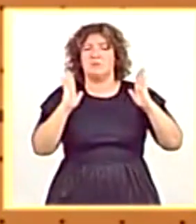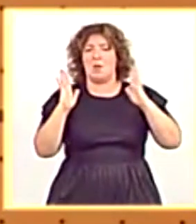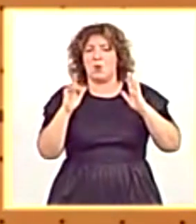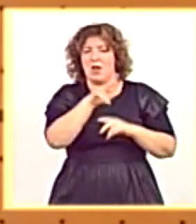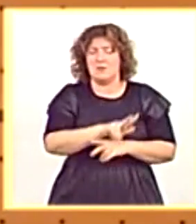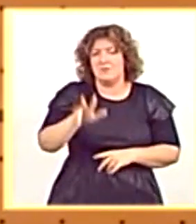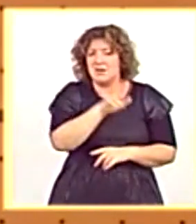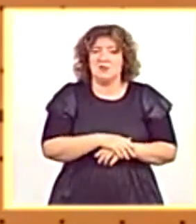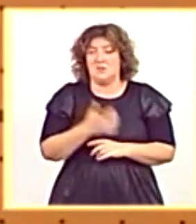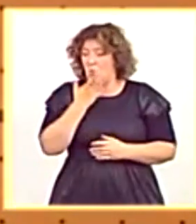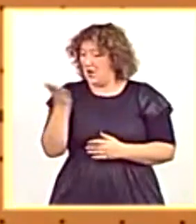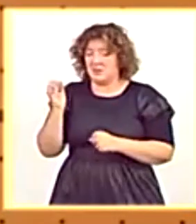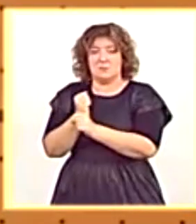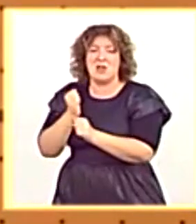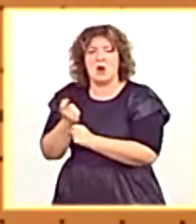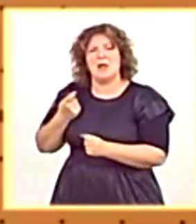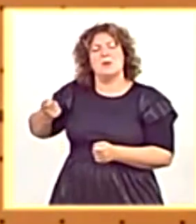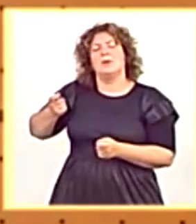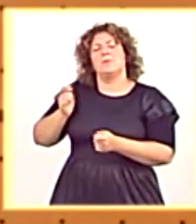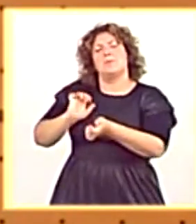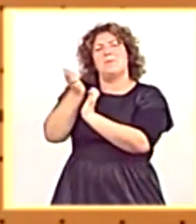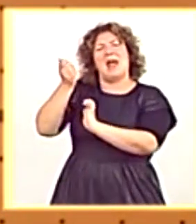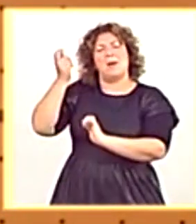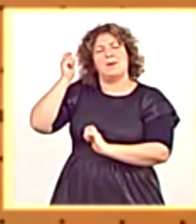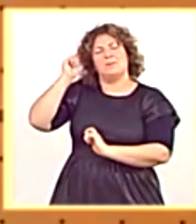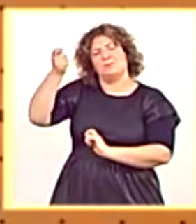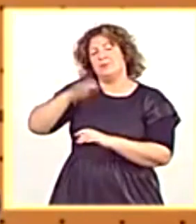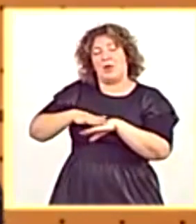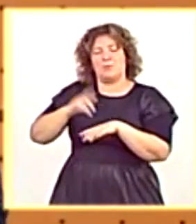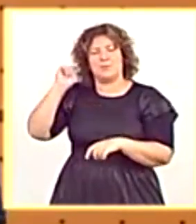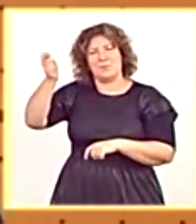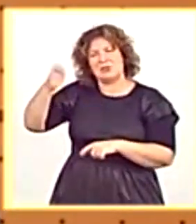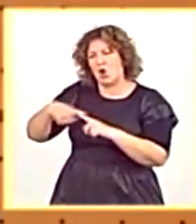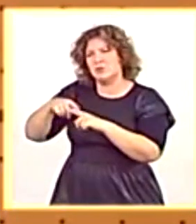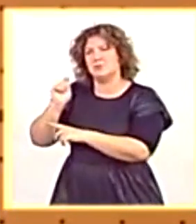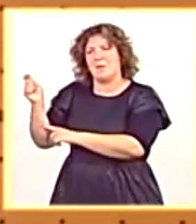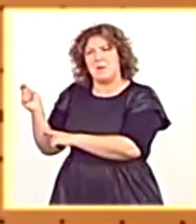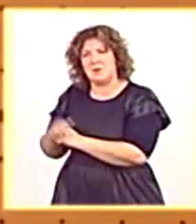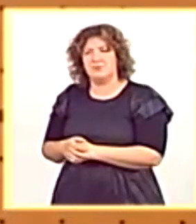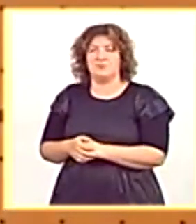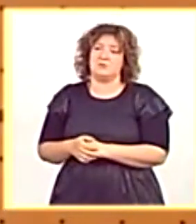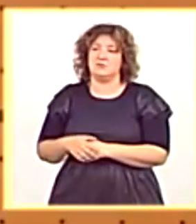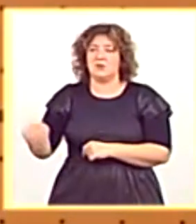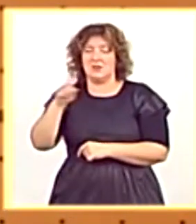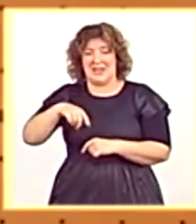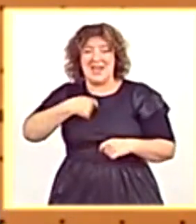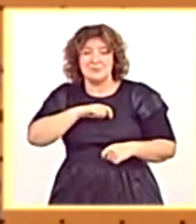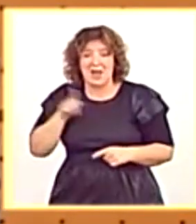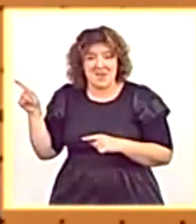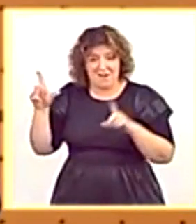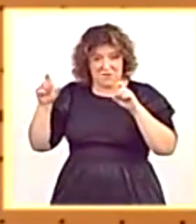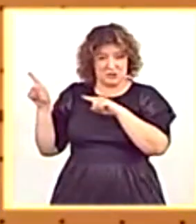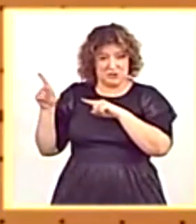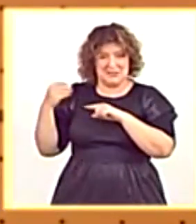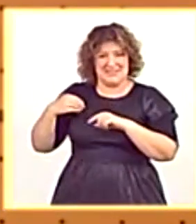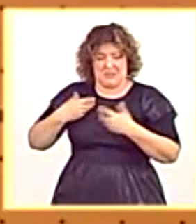cuando no les dejan trabajar? Mire lo que está pasando en España mientras ustedes hacen favores al régimen de Venezuela.